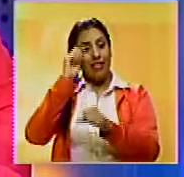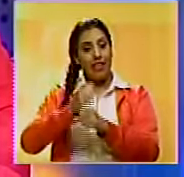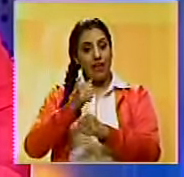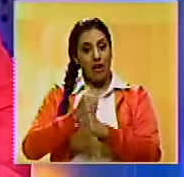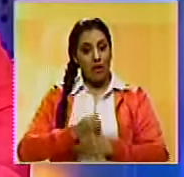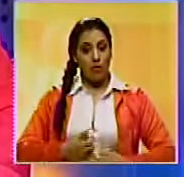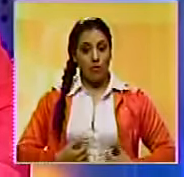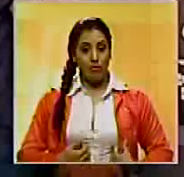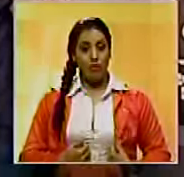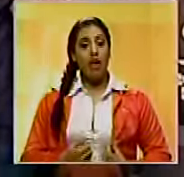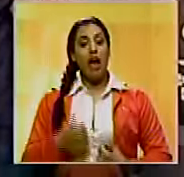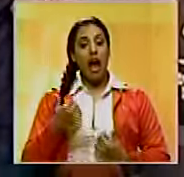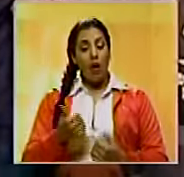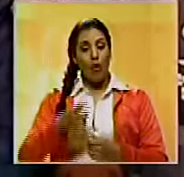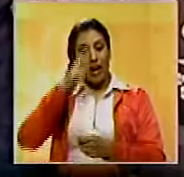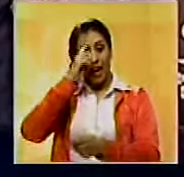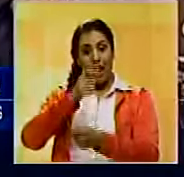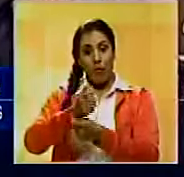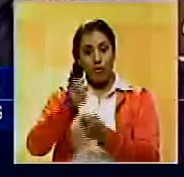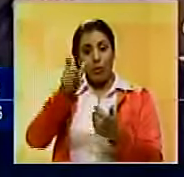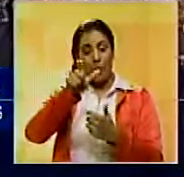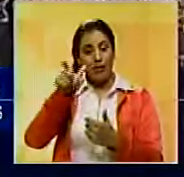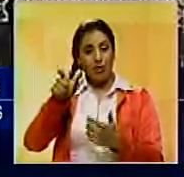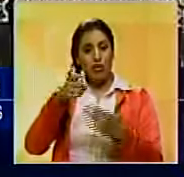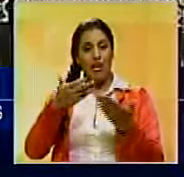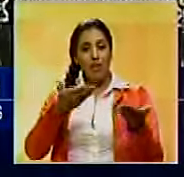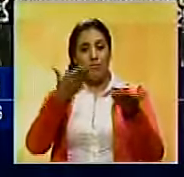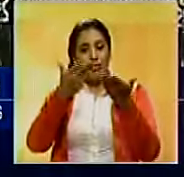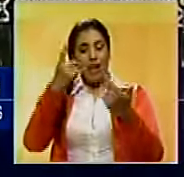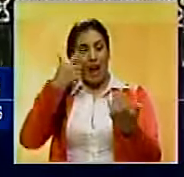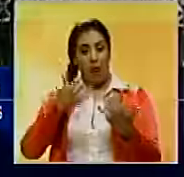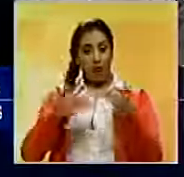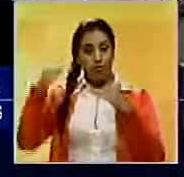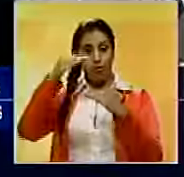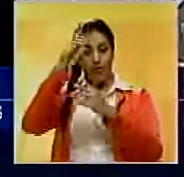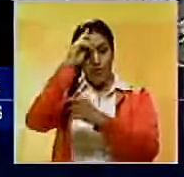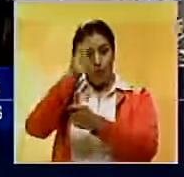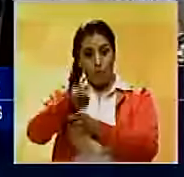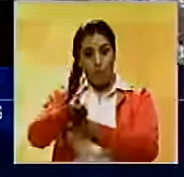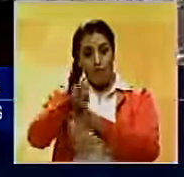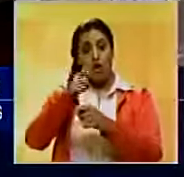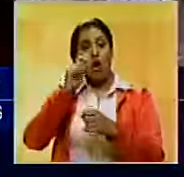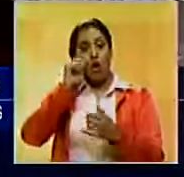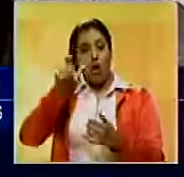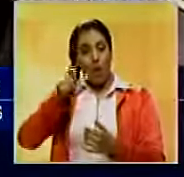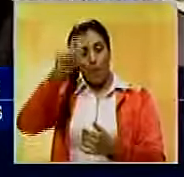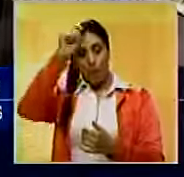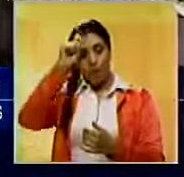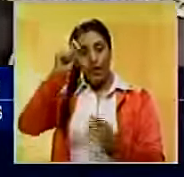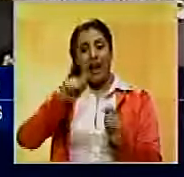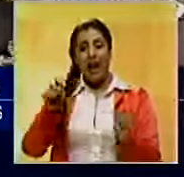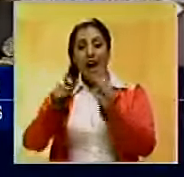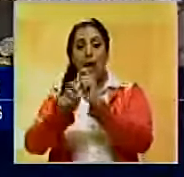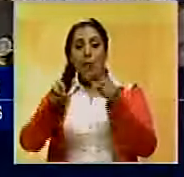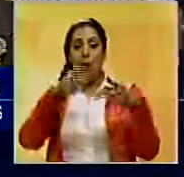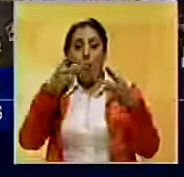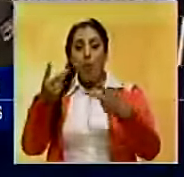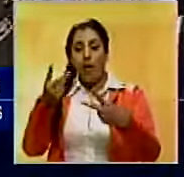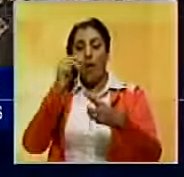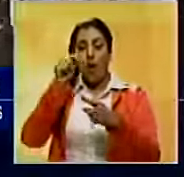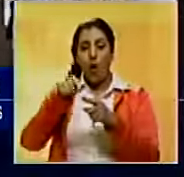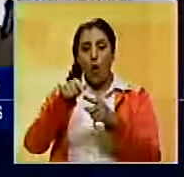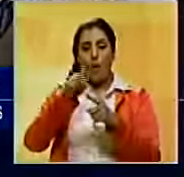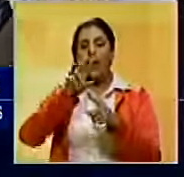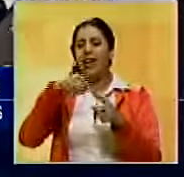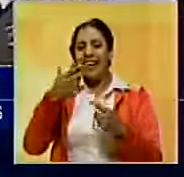Operacional. Durante la graduación de cadetes que fueron promovidos al Férez, informó que José Benavides Torres sustituirá a Néstor